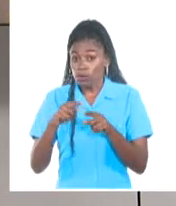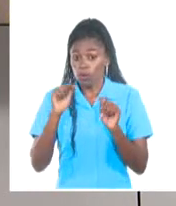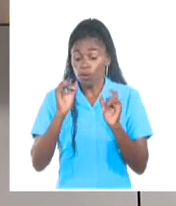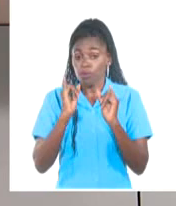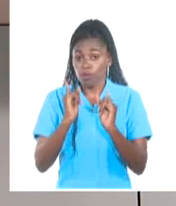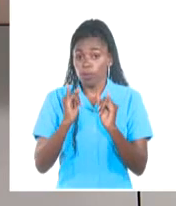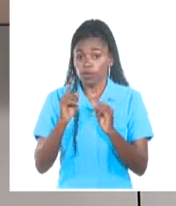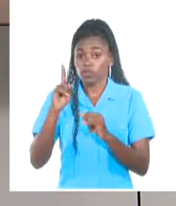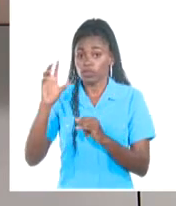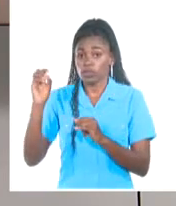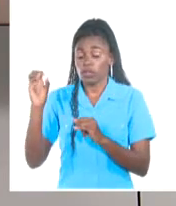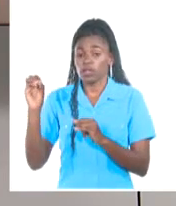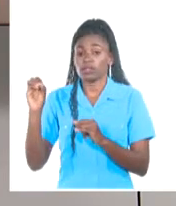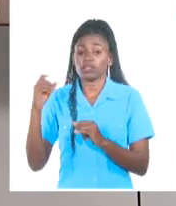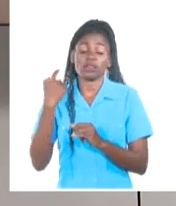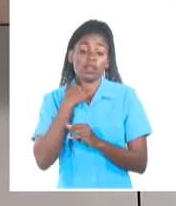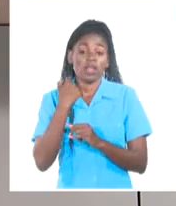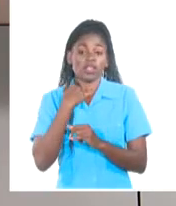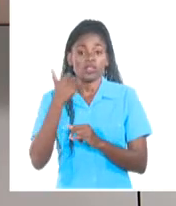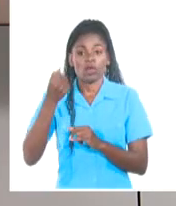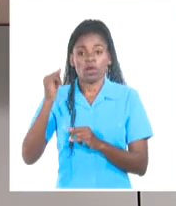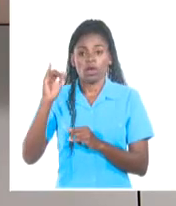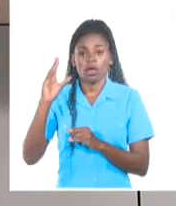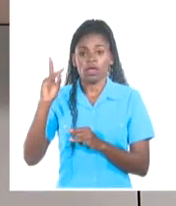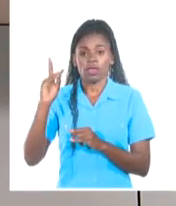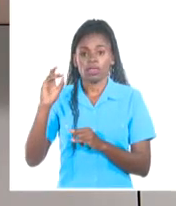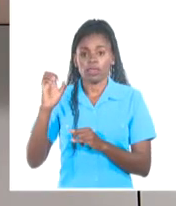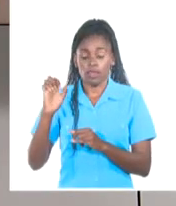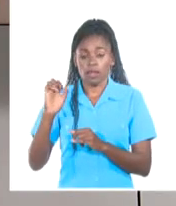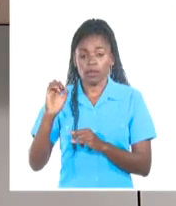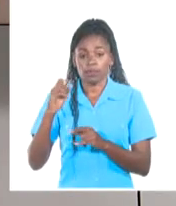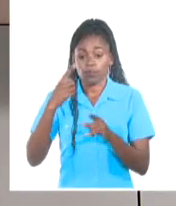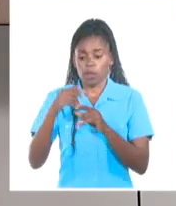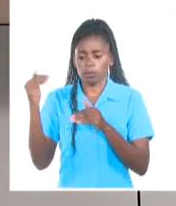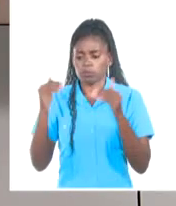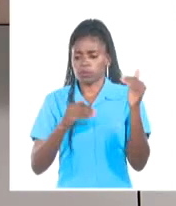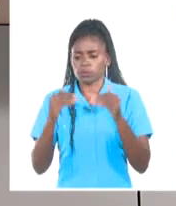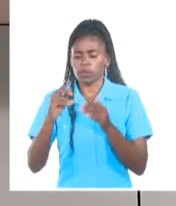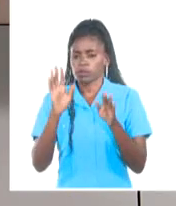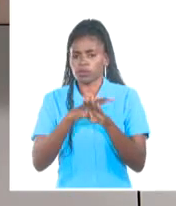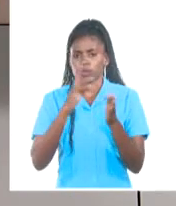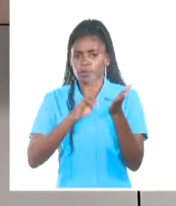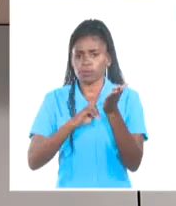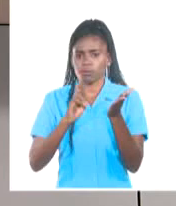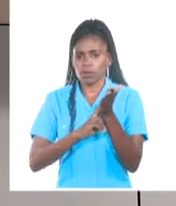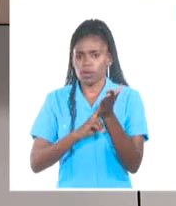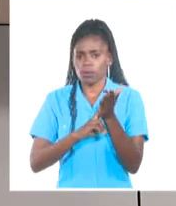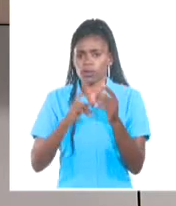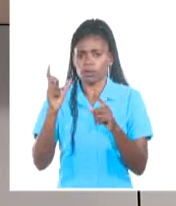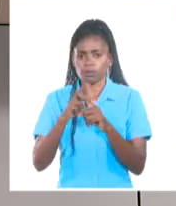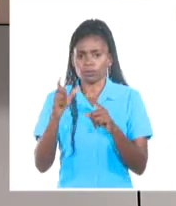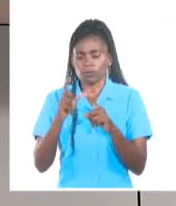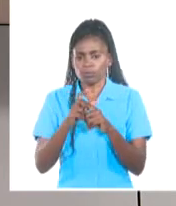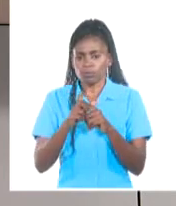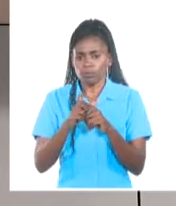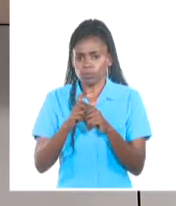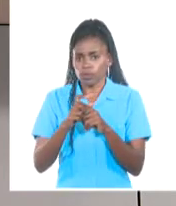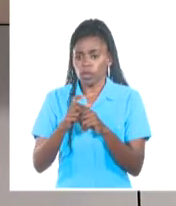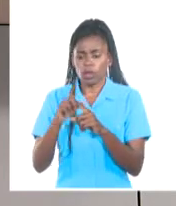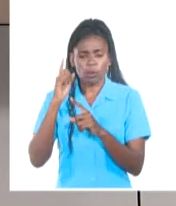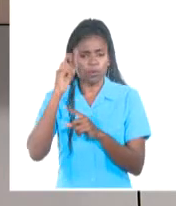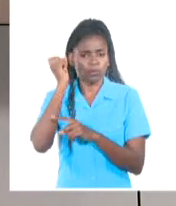al centenario de Aide Santa María. A la presentación asistieron el miembro del secretariado del Comité Central y jefe de su departamento